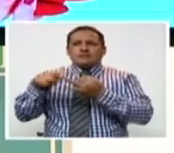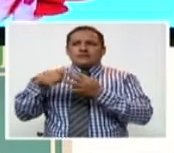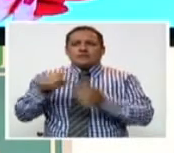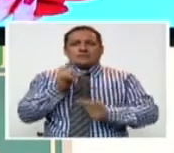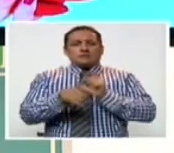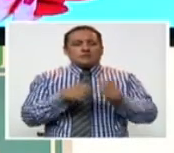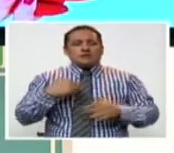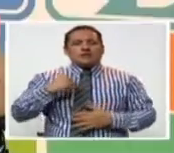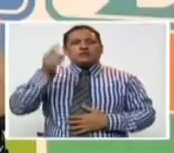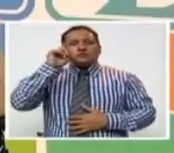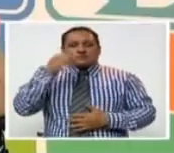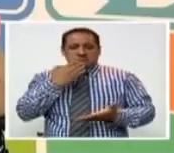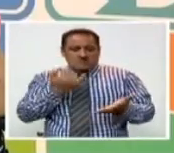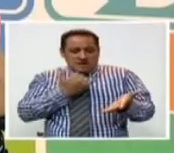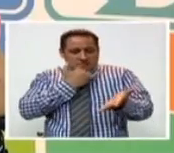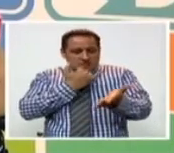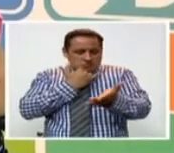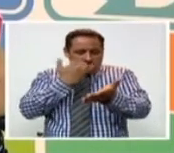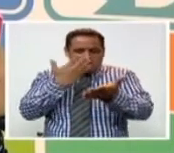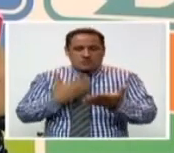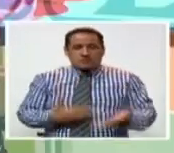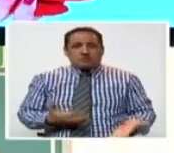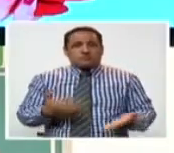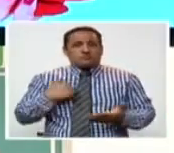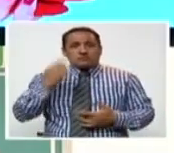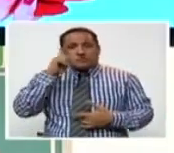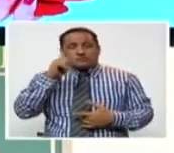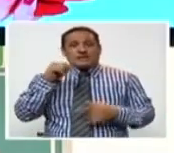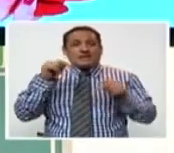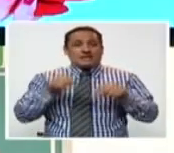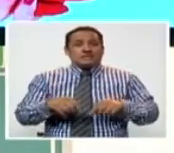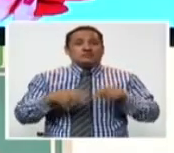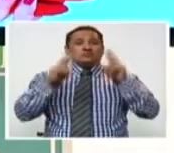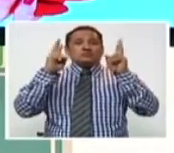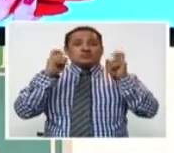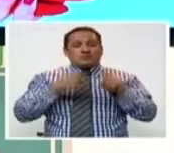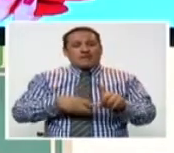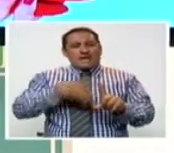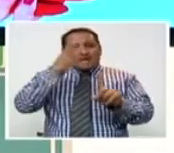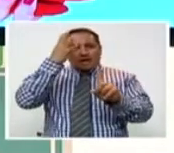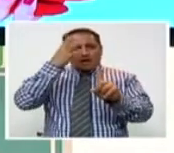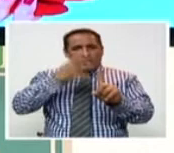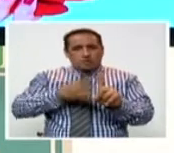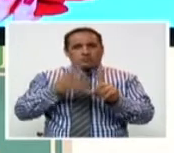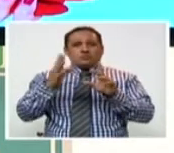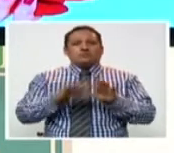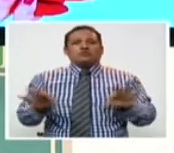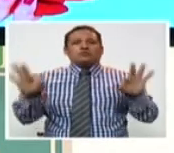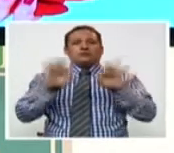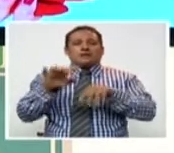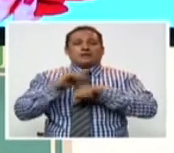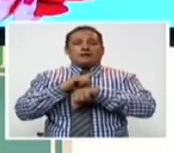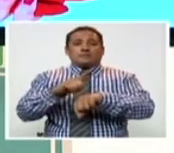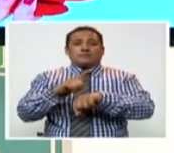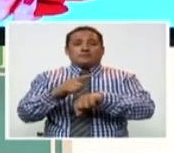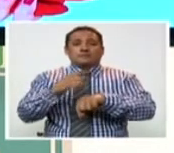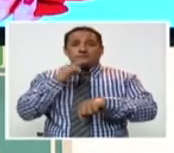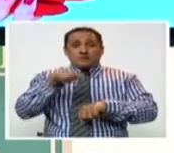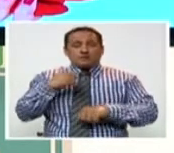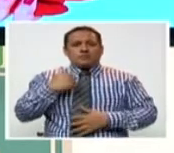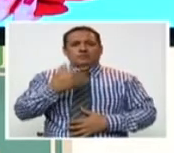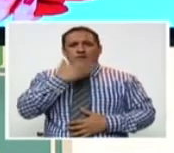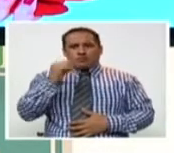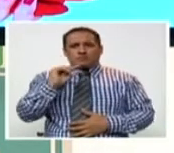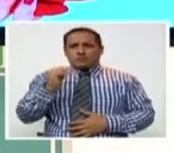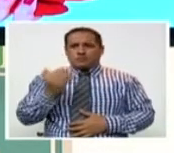Claro, muchas personas que no sabrán y que tienen, ¿no? Correcto. Entonces, ese es un tema de diagnóstico oportuno. Y eso